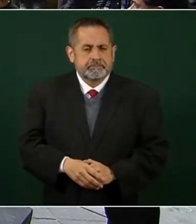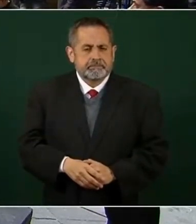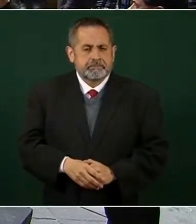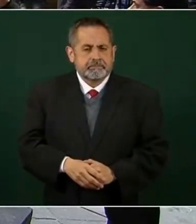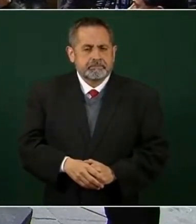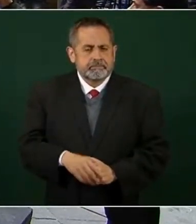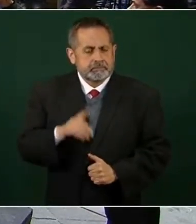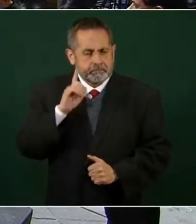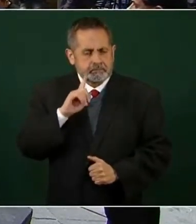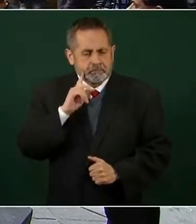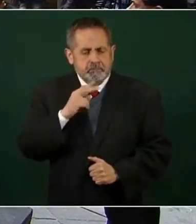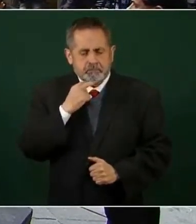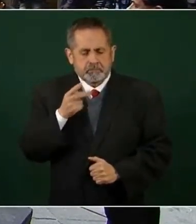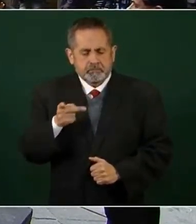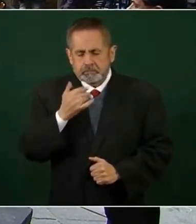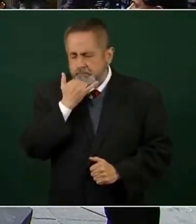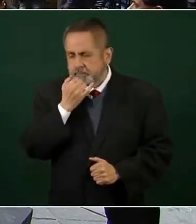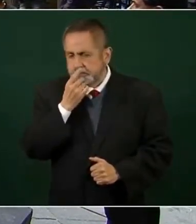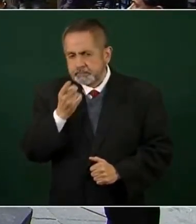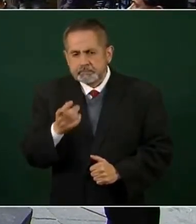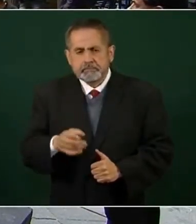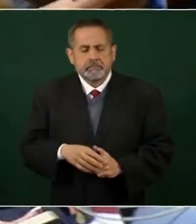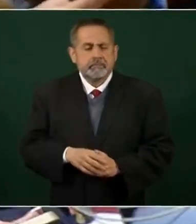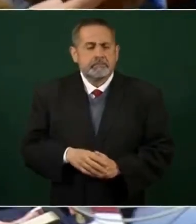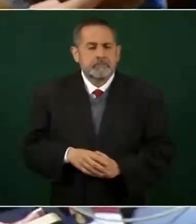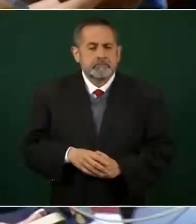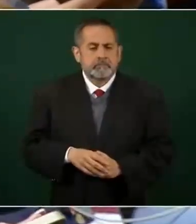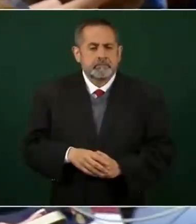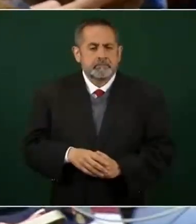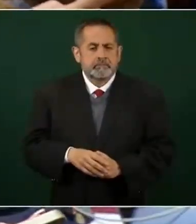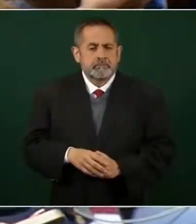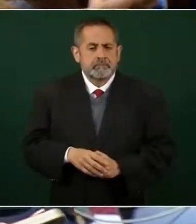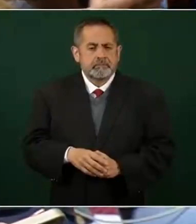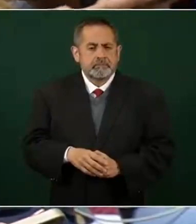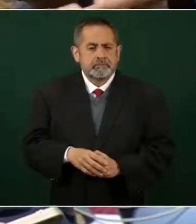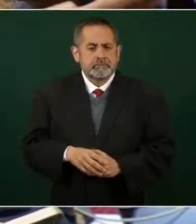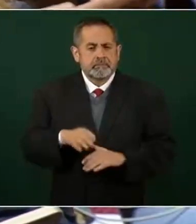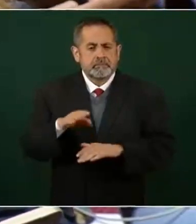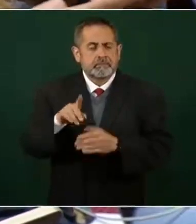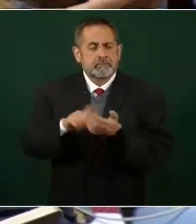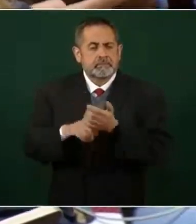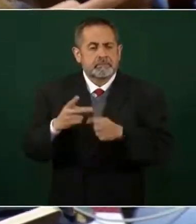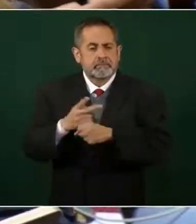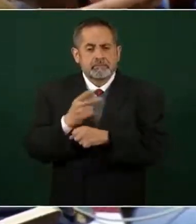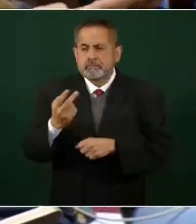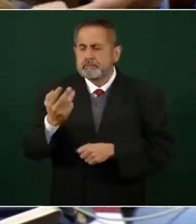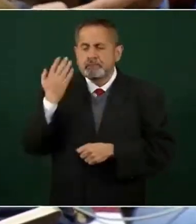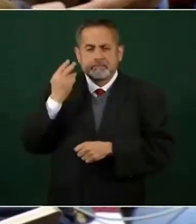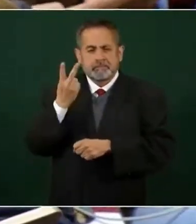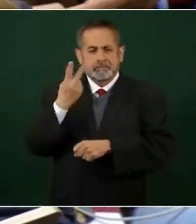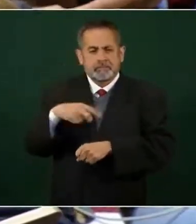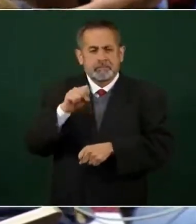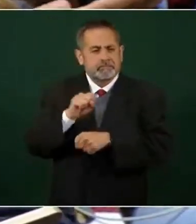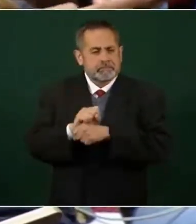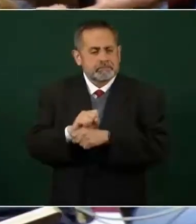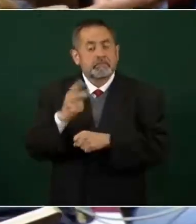Este es sobre un caso que se le trató hace dos años. AD Police. le ¿Por ¿Por ¿Por el Ah, por